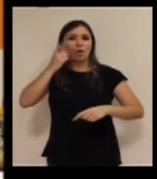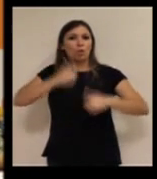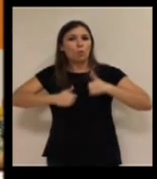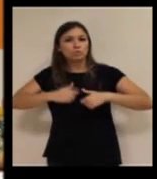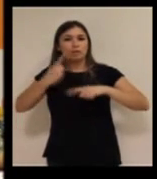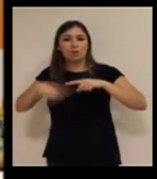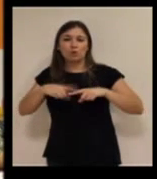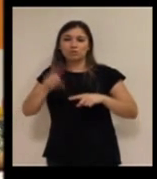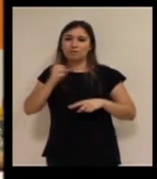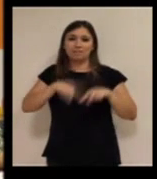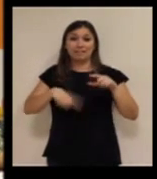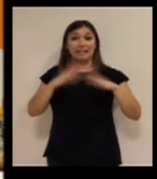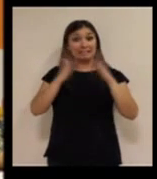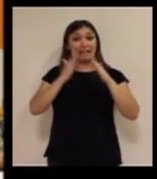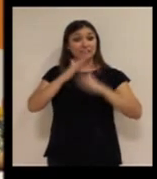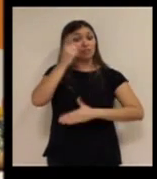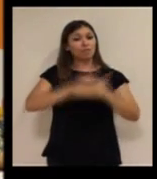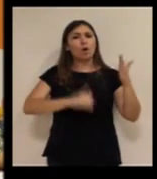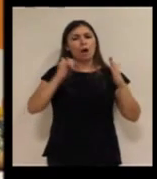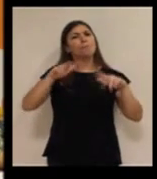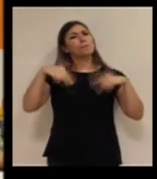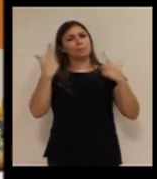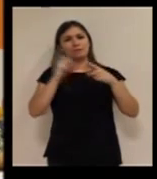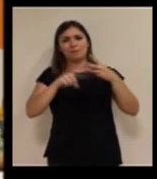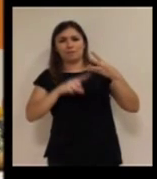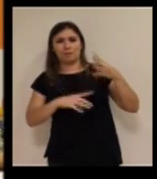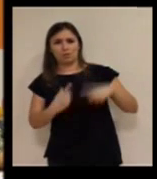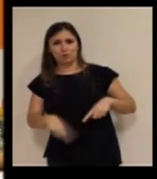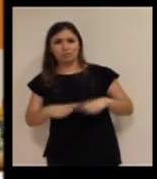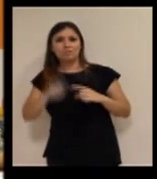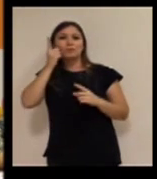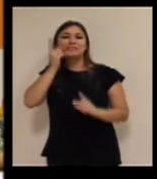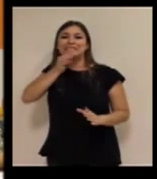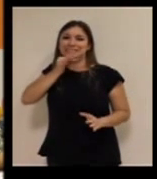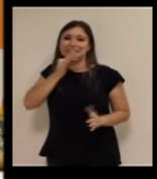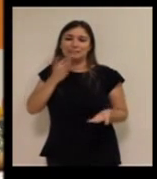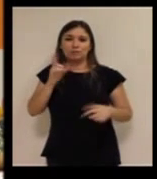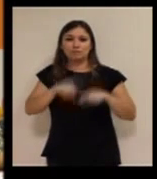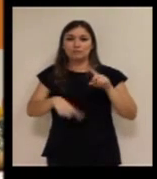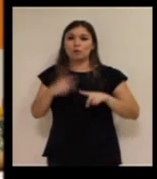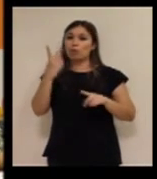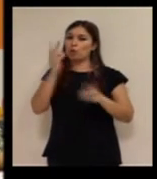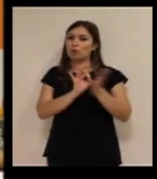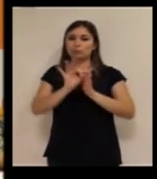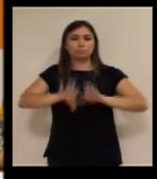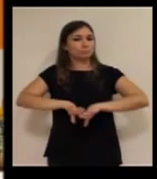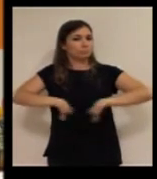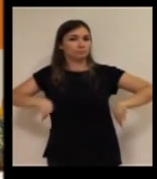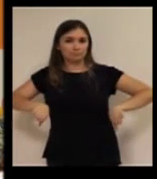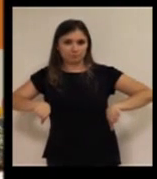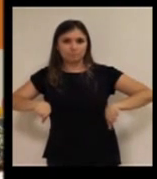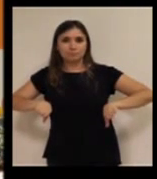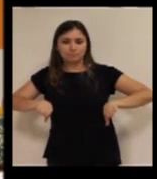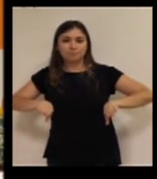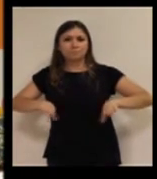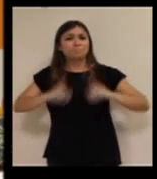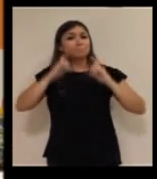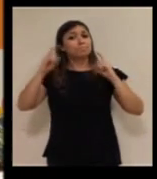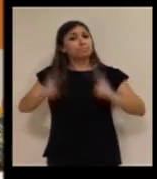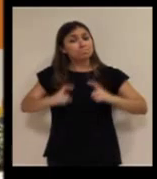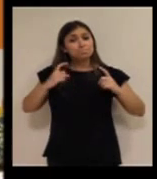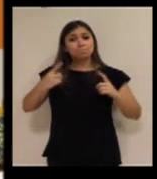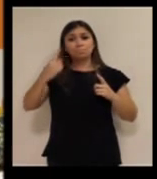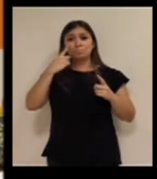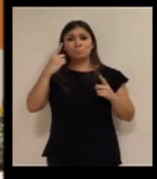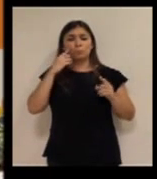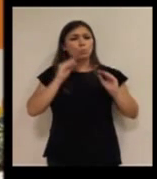teleasistencia domiciliaria que permite todas esas cosas. Con lo cual, para nosotros son dos servicios distintos. Intentamos